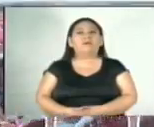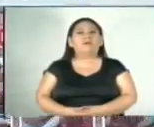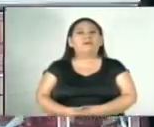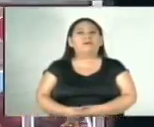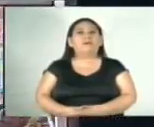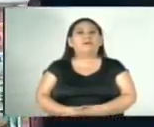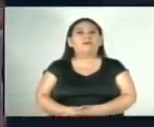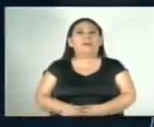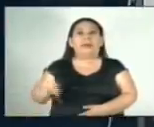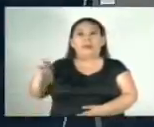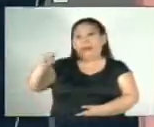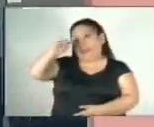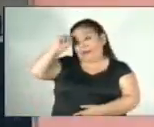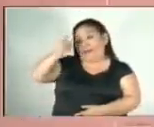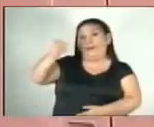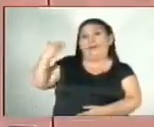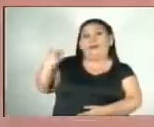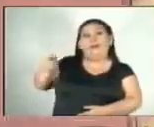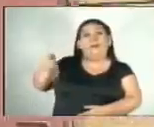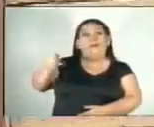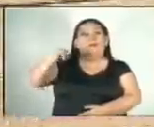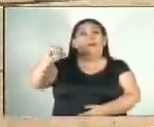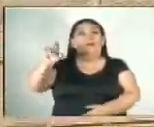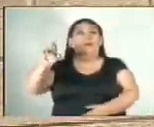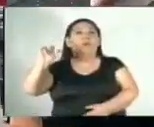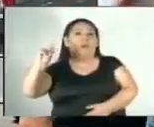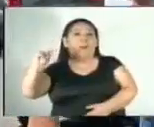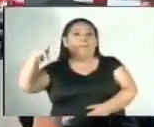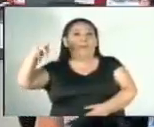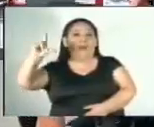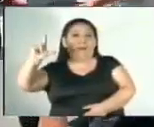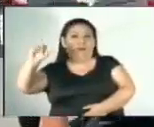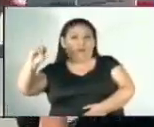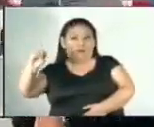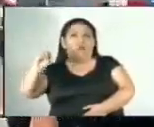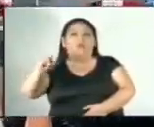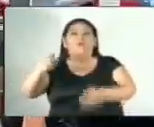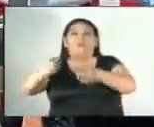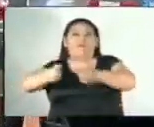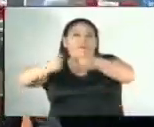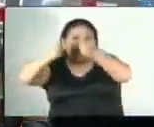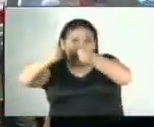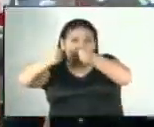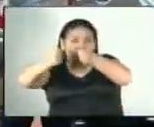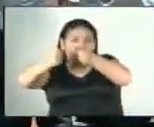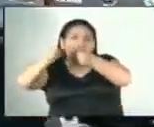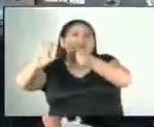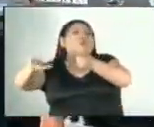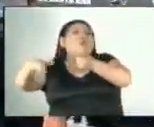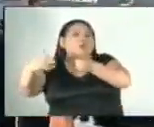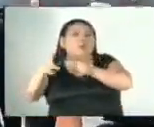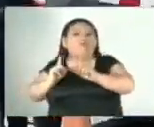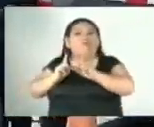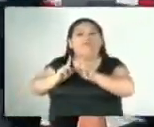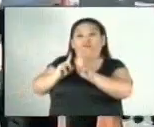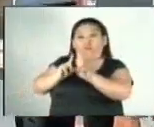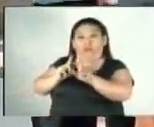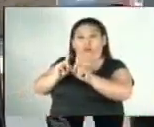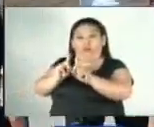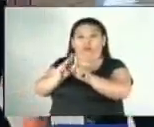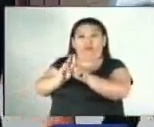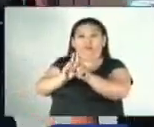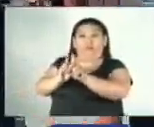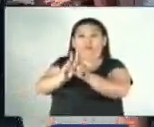El ex policía Juan Pablo Someta continuará bajo prisión. Él fue llevado por custodios a los